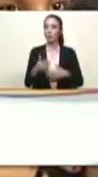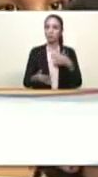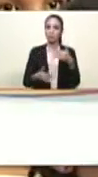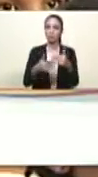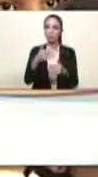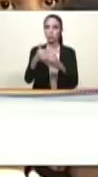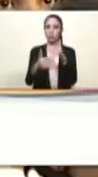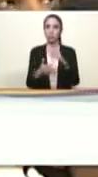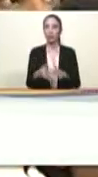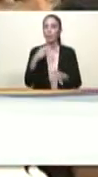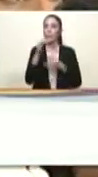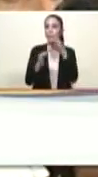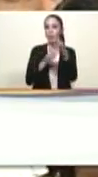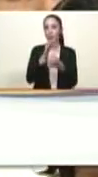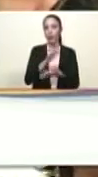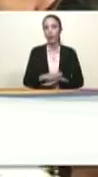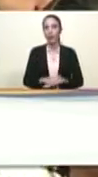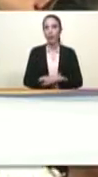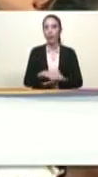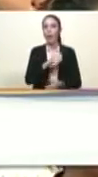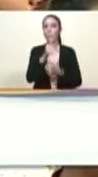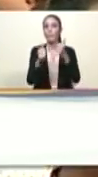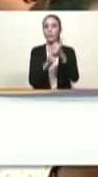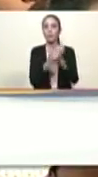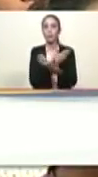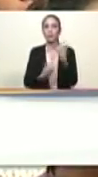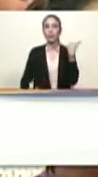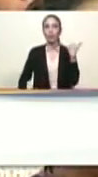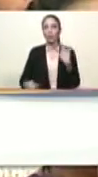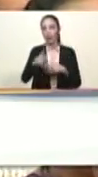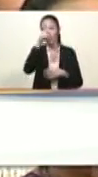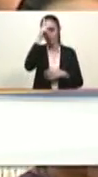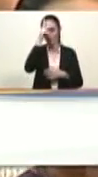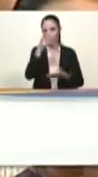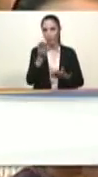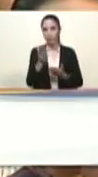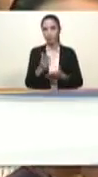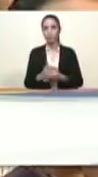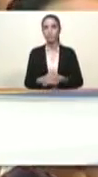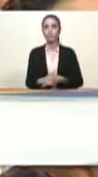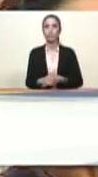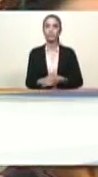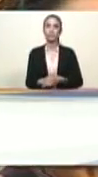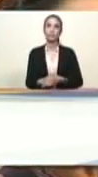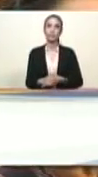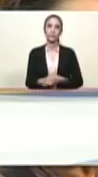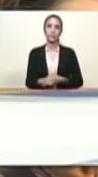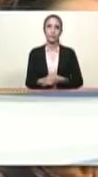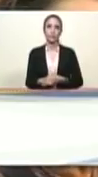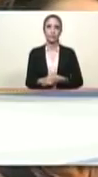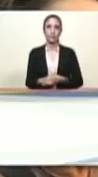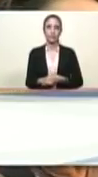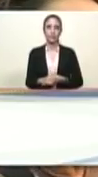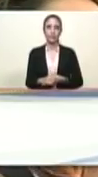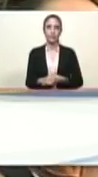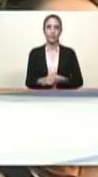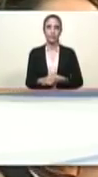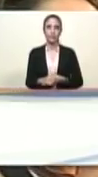acuerdo a como le va a explicar este joven vicepresidente ejecutivo, Tarek William Saab. Adelante, por favor.